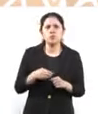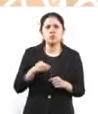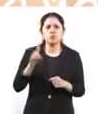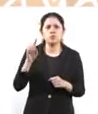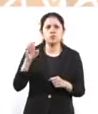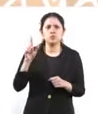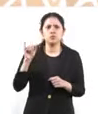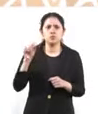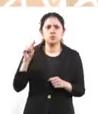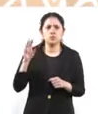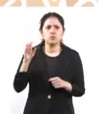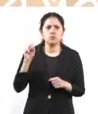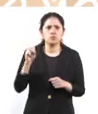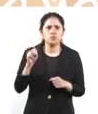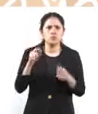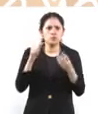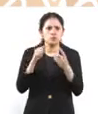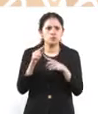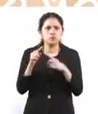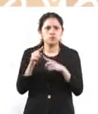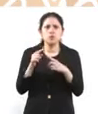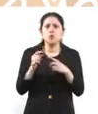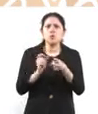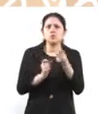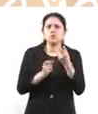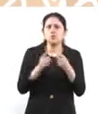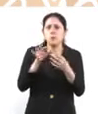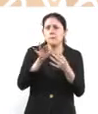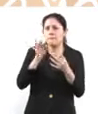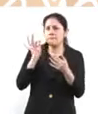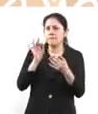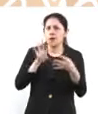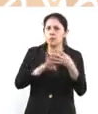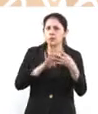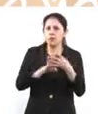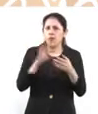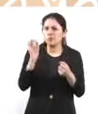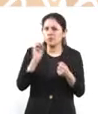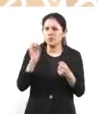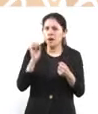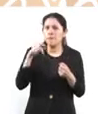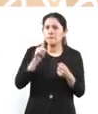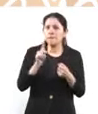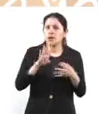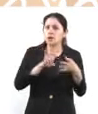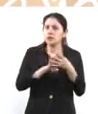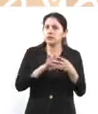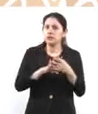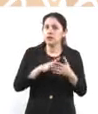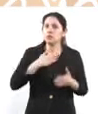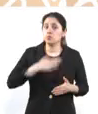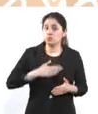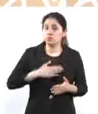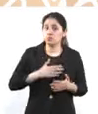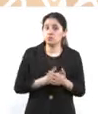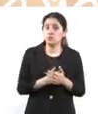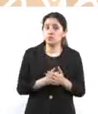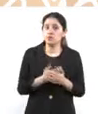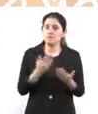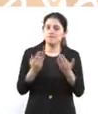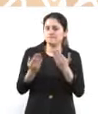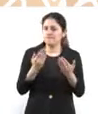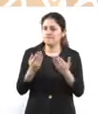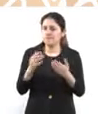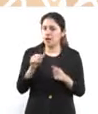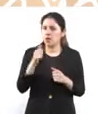de lo que sería la prisión preventiva justificada. ¿Qué diferencia tiene la prisión